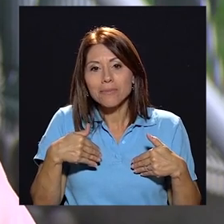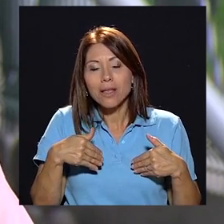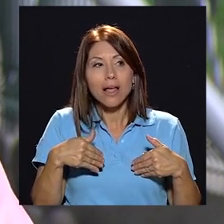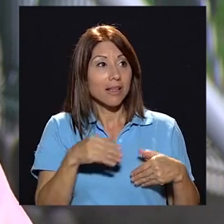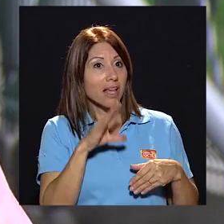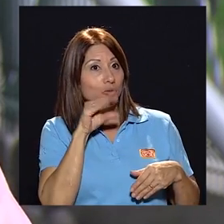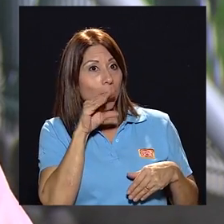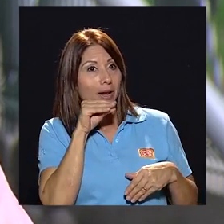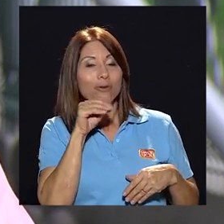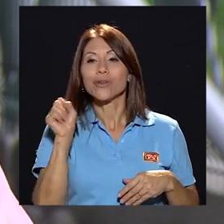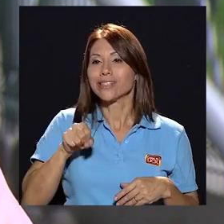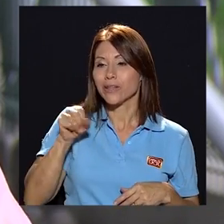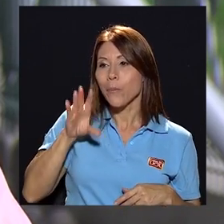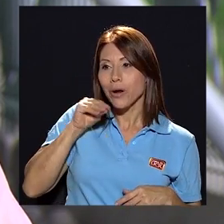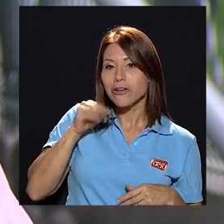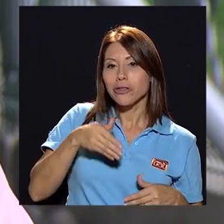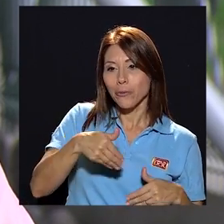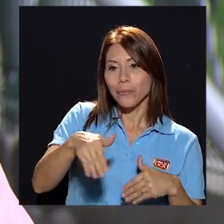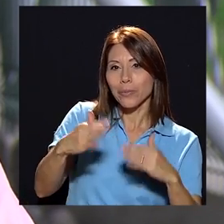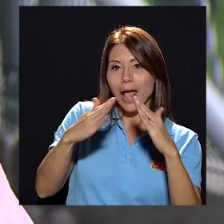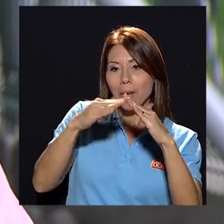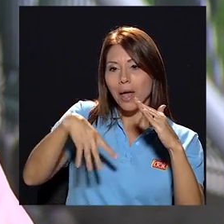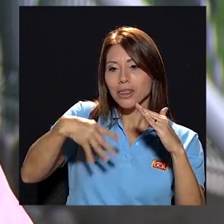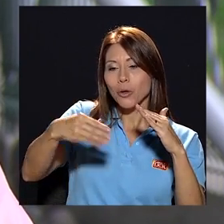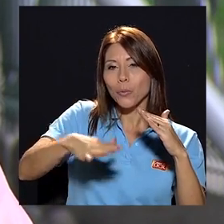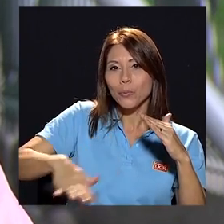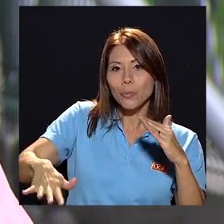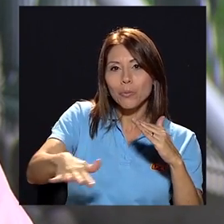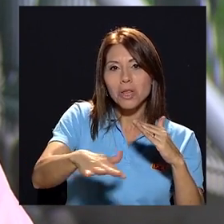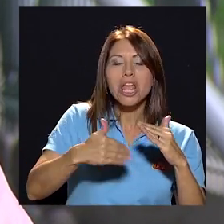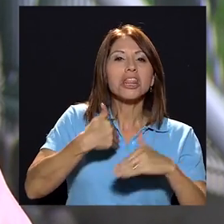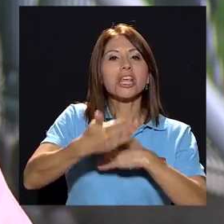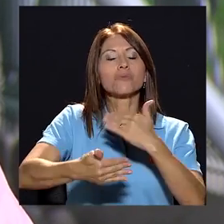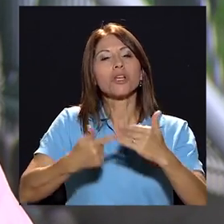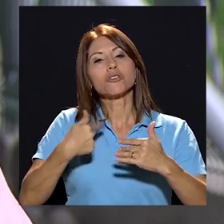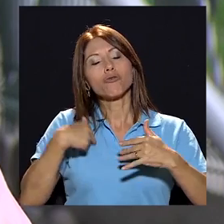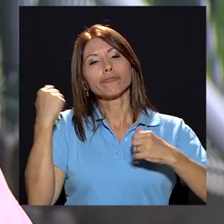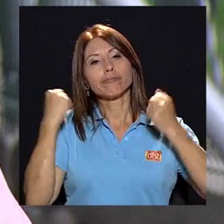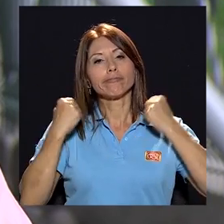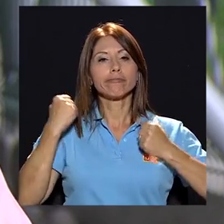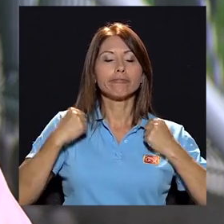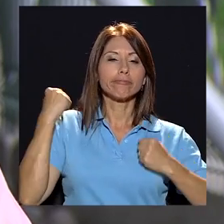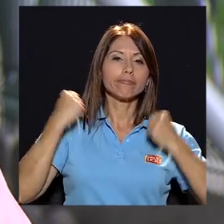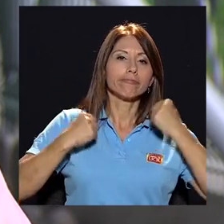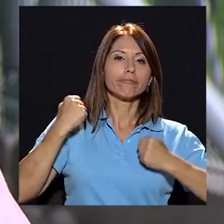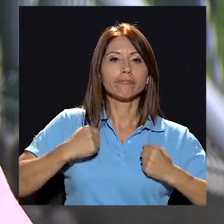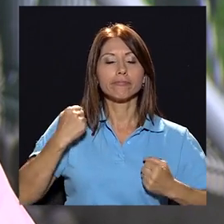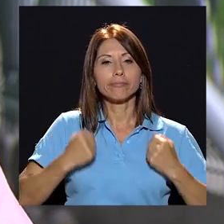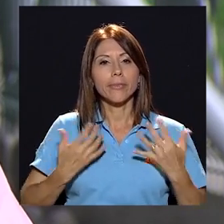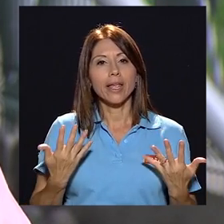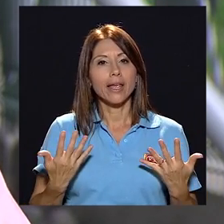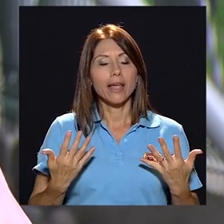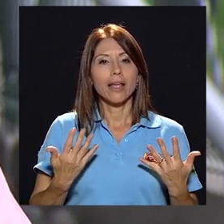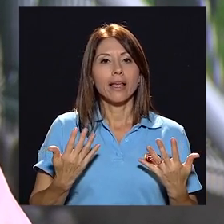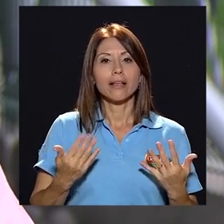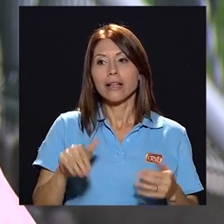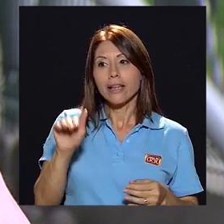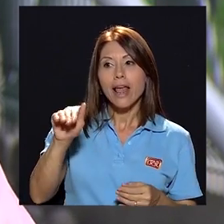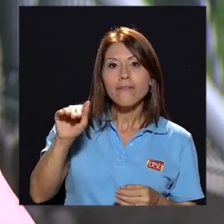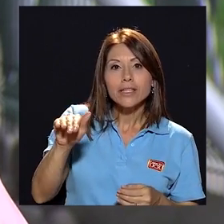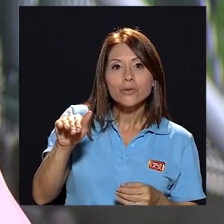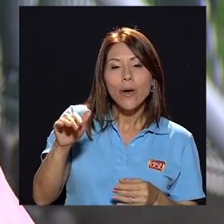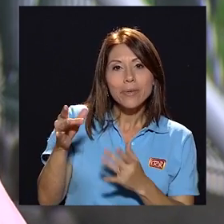después, sí, un perrito, sí, después me empiezo a bañar, le aviso a mi esposa